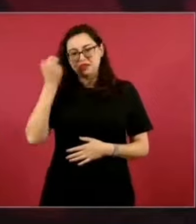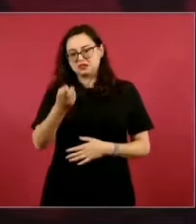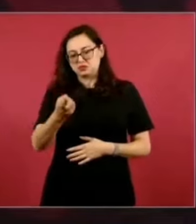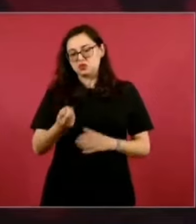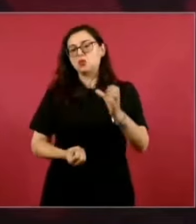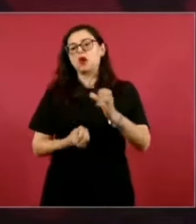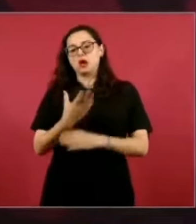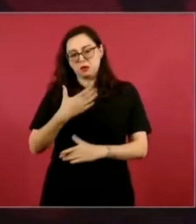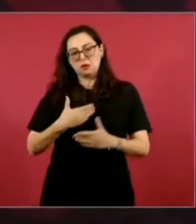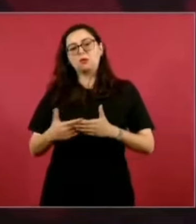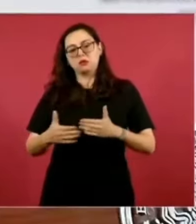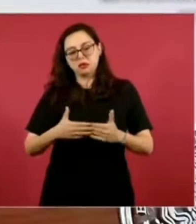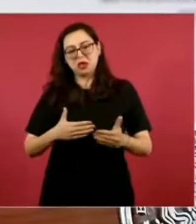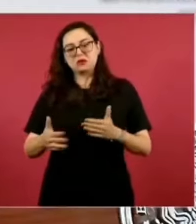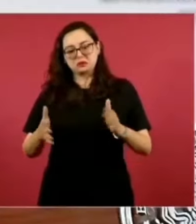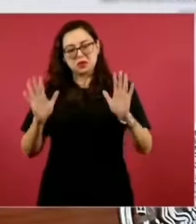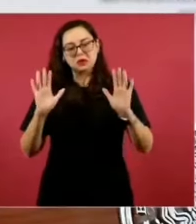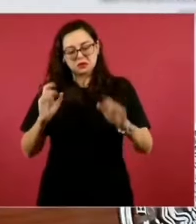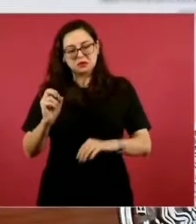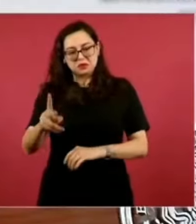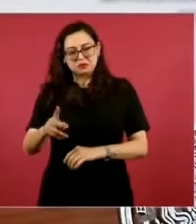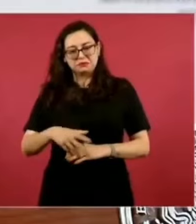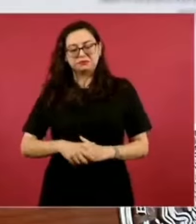era inserción pagada.